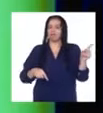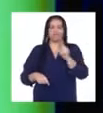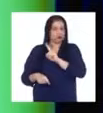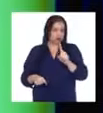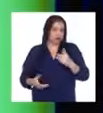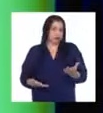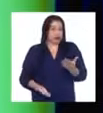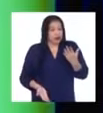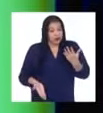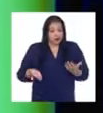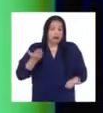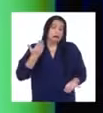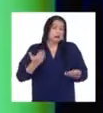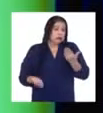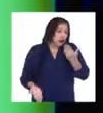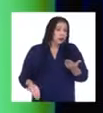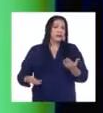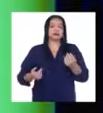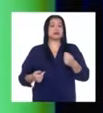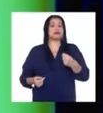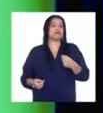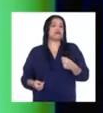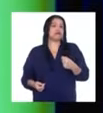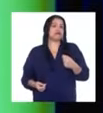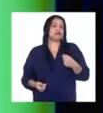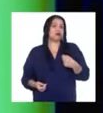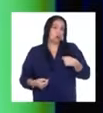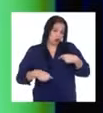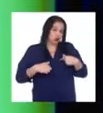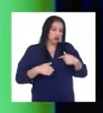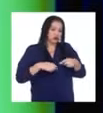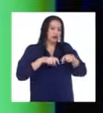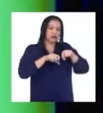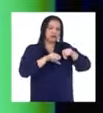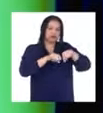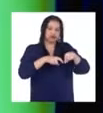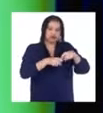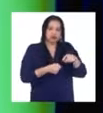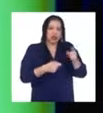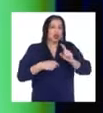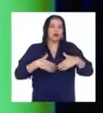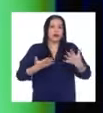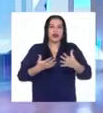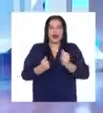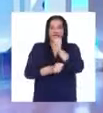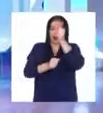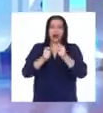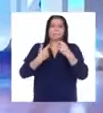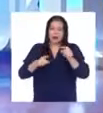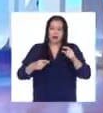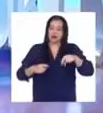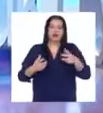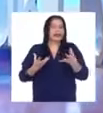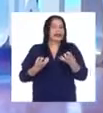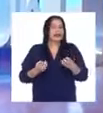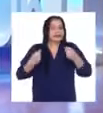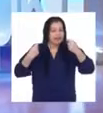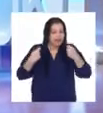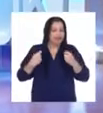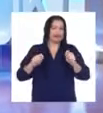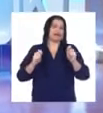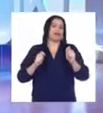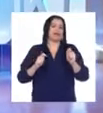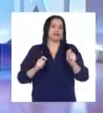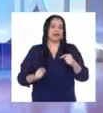Tal vez no iba a ser una de mis mejores actuaciones deportivas, pero quería intentar. En un momento